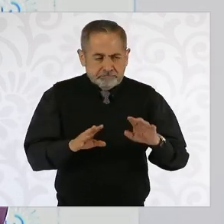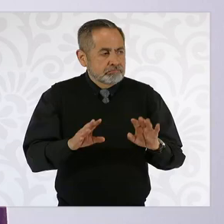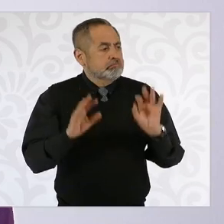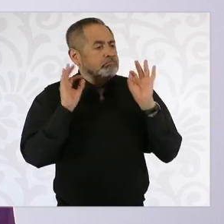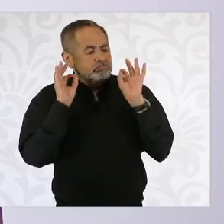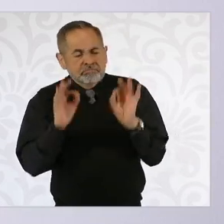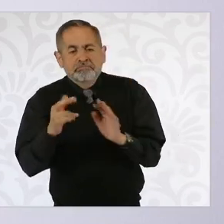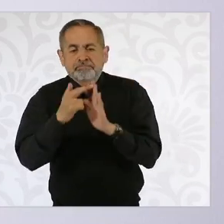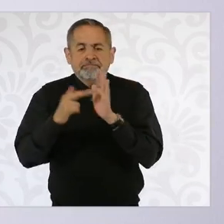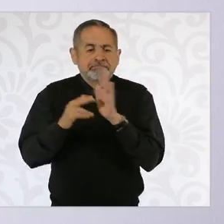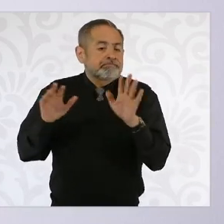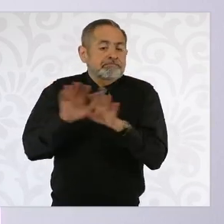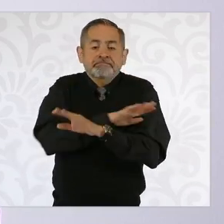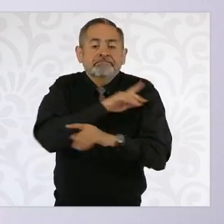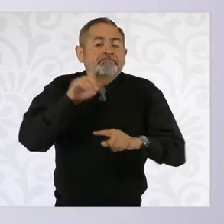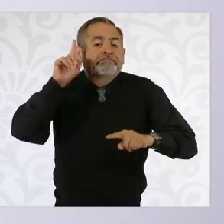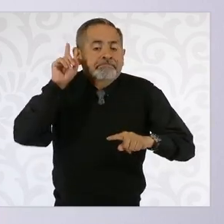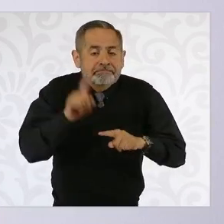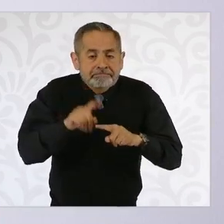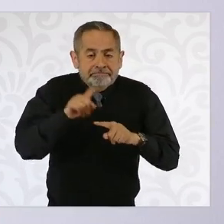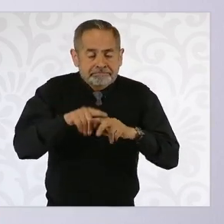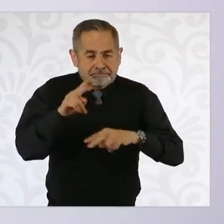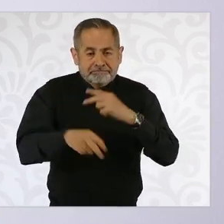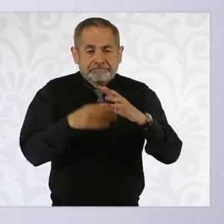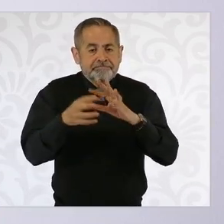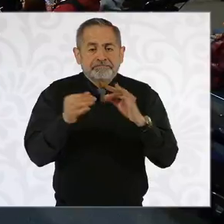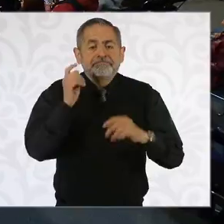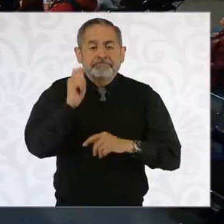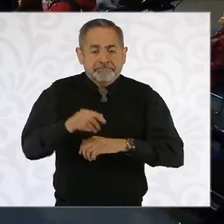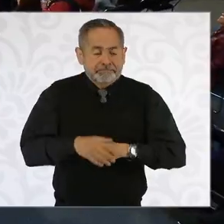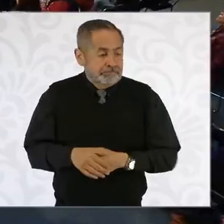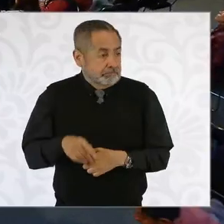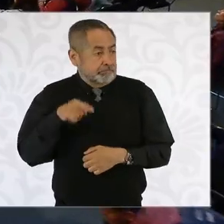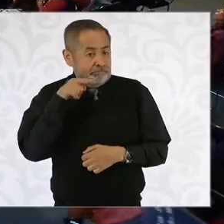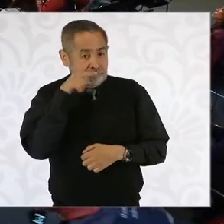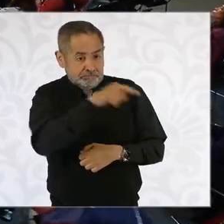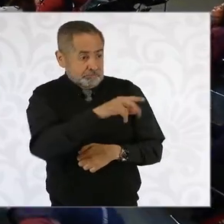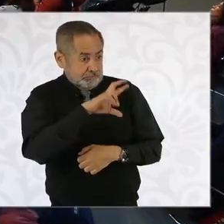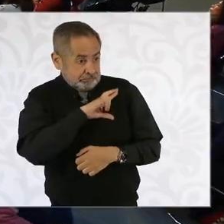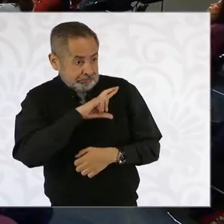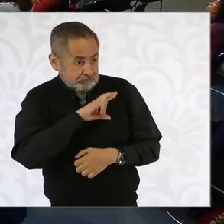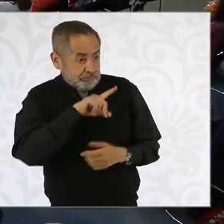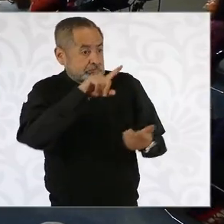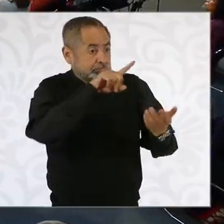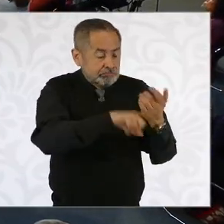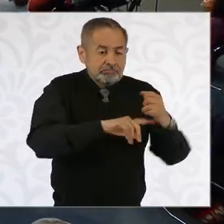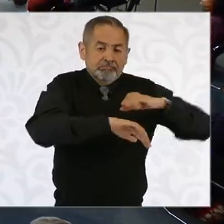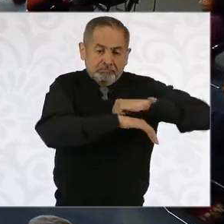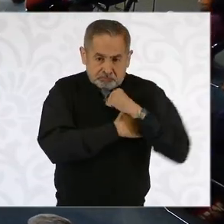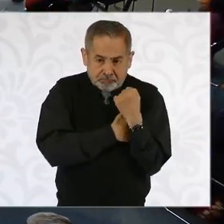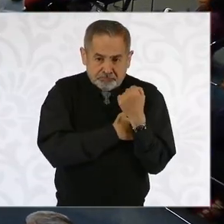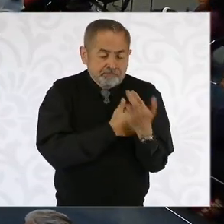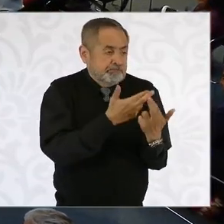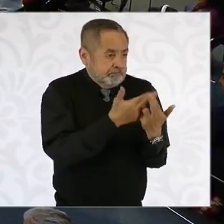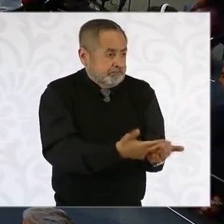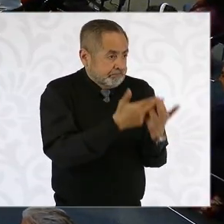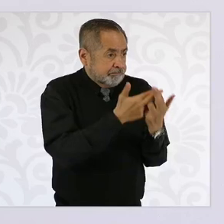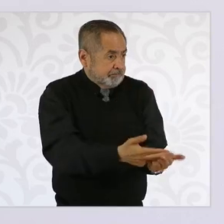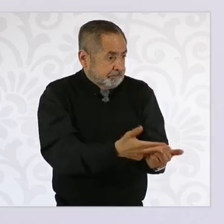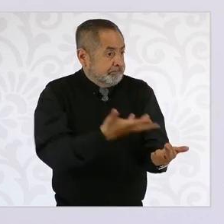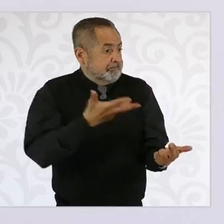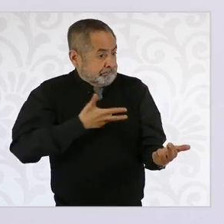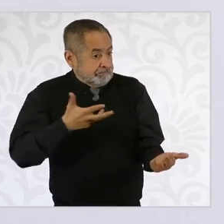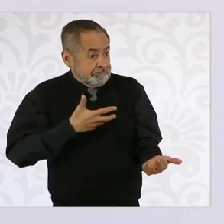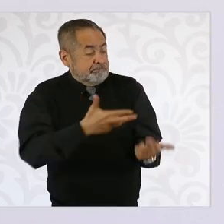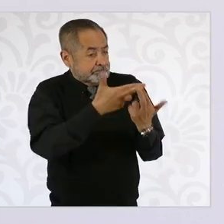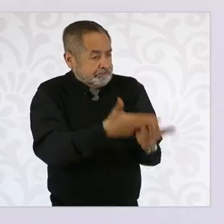Entre las reglas que se están planteando es, tienes que tener bancos de baterías, tienes que tener